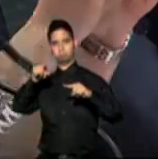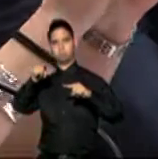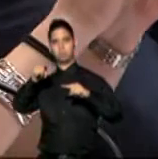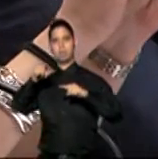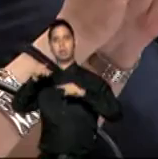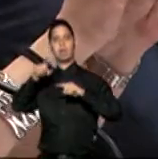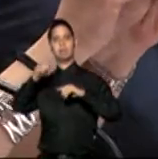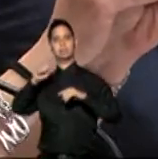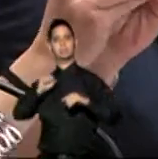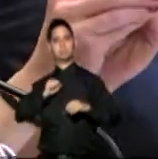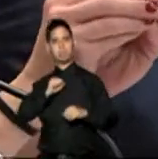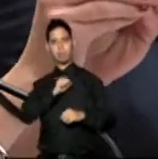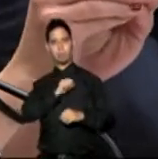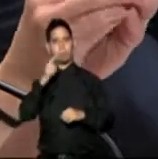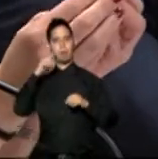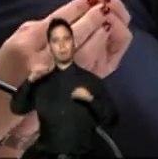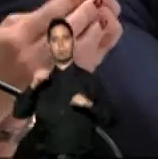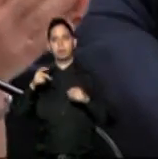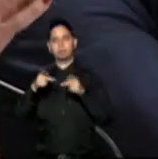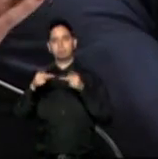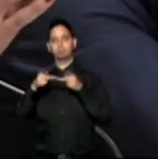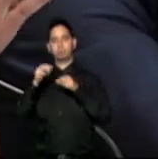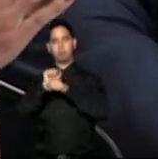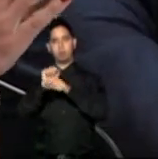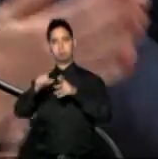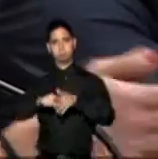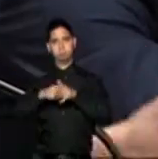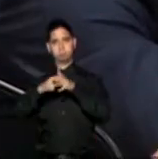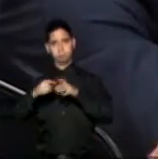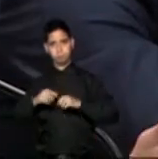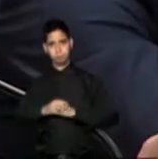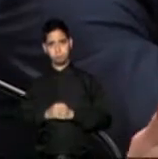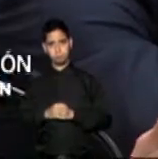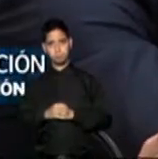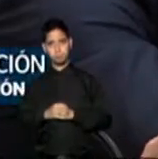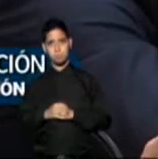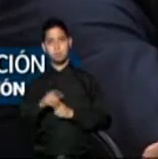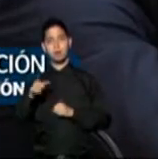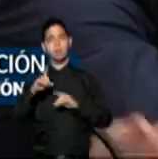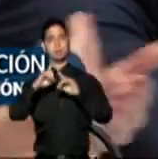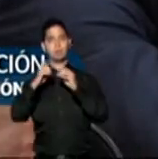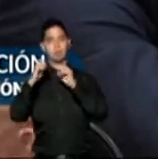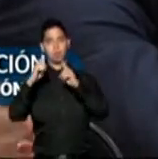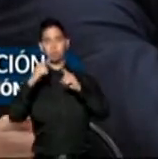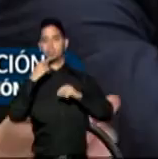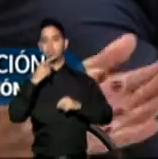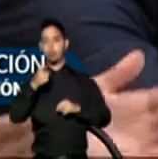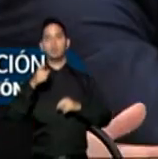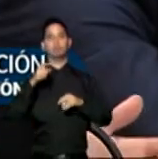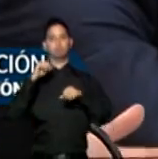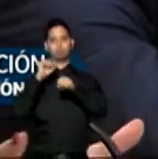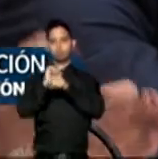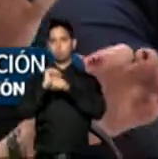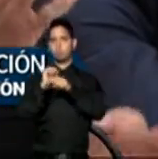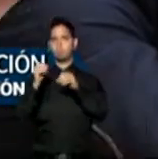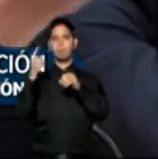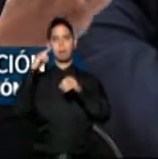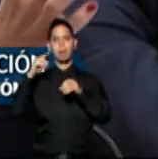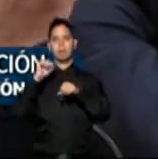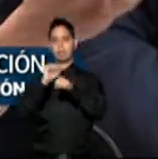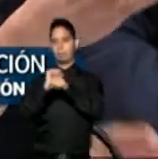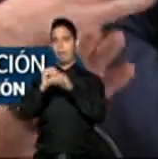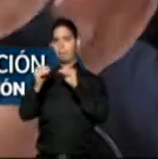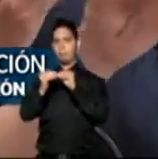ratificación a ese puesto. En su ponencia, la titular del Departamento de Educación dijo que trabajará para mejorar la comunicación interna del